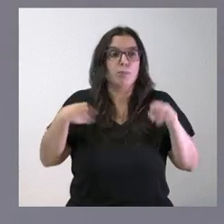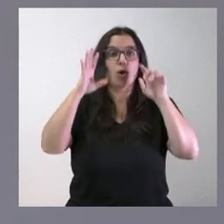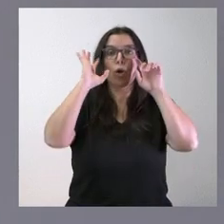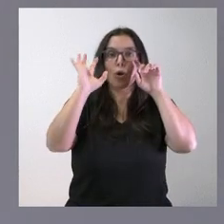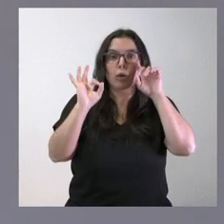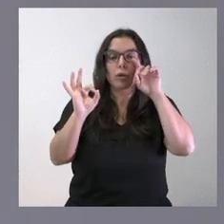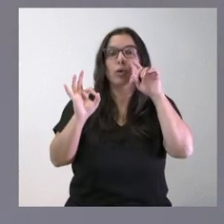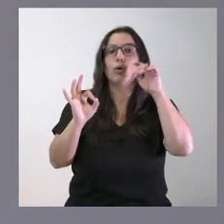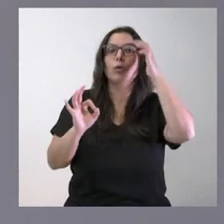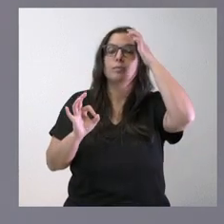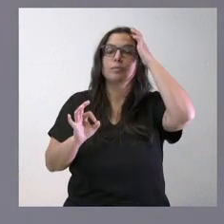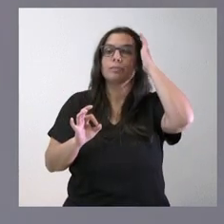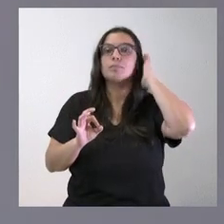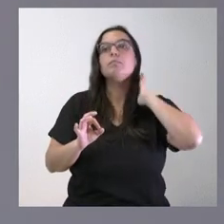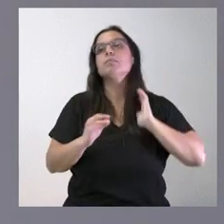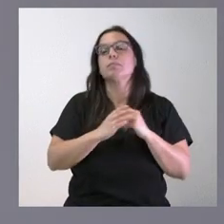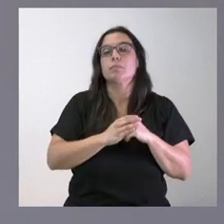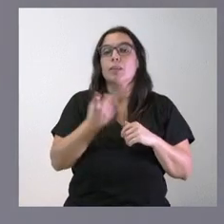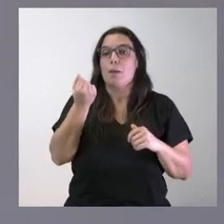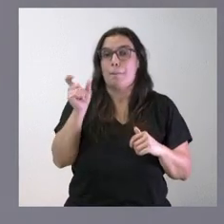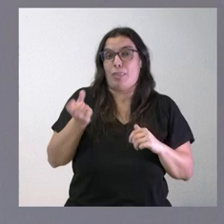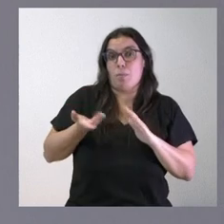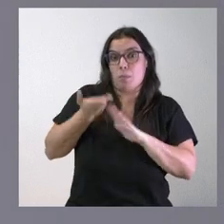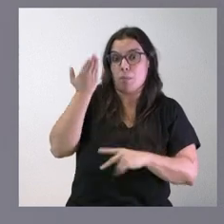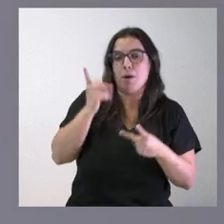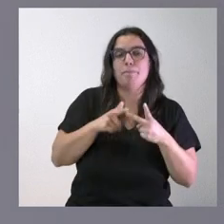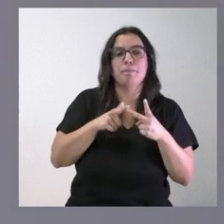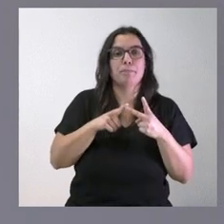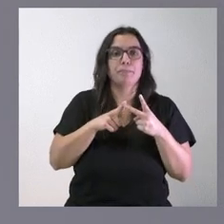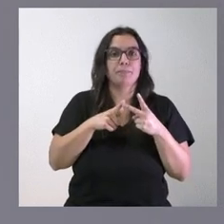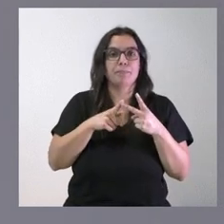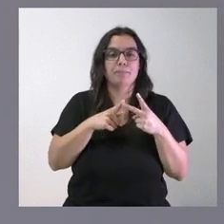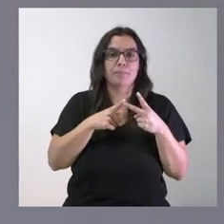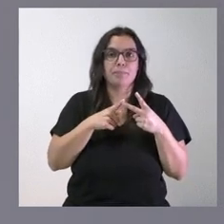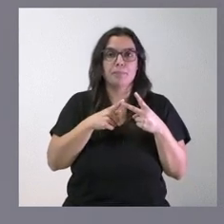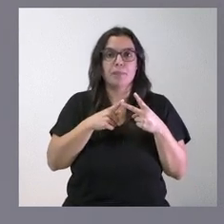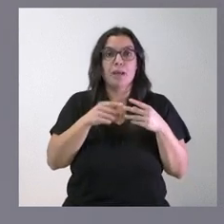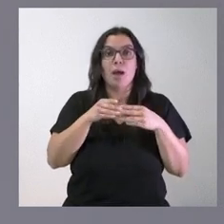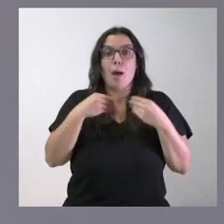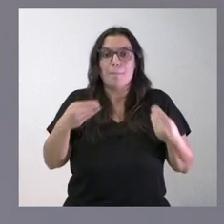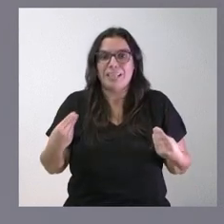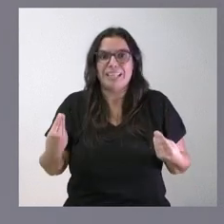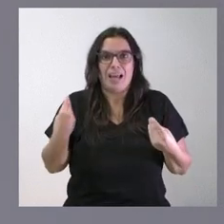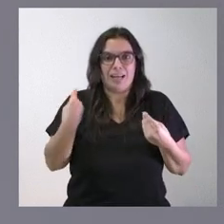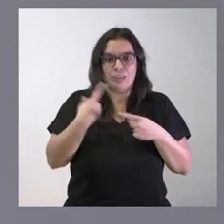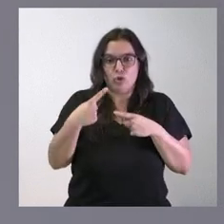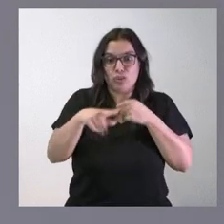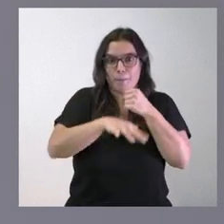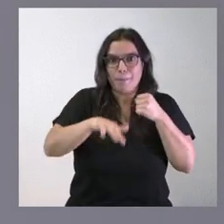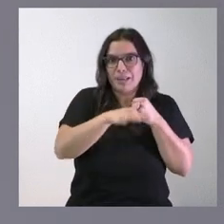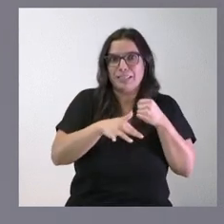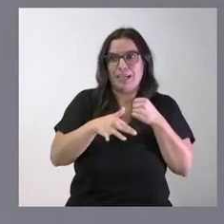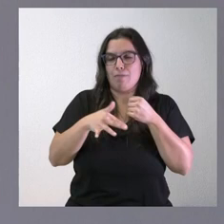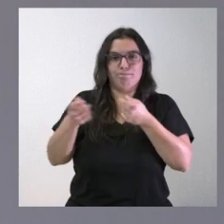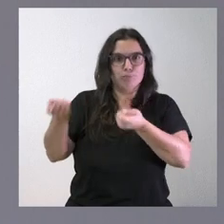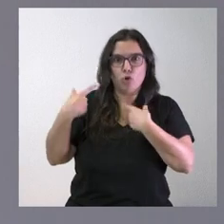el hecho de la alta inflación la dificultad de acceso a materias primas la subida de